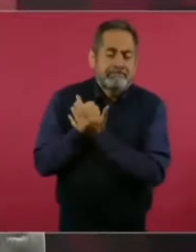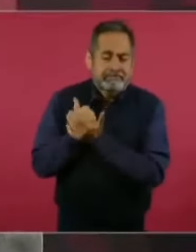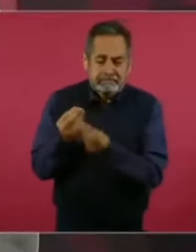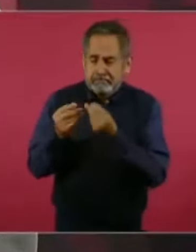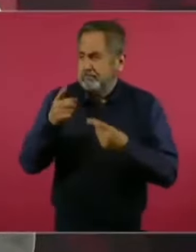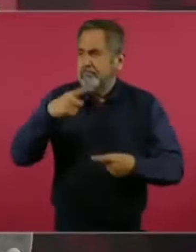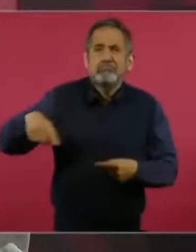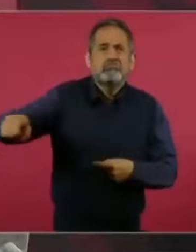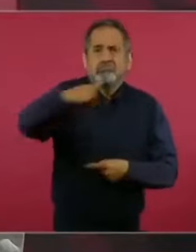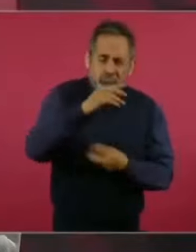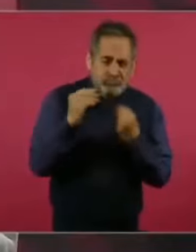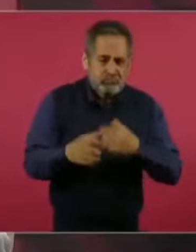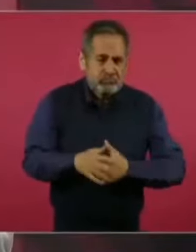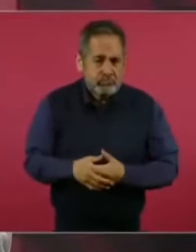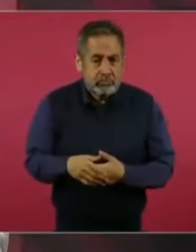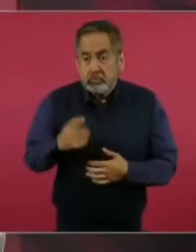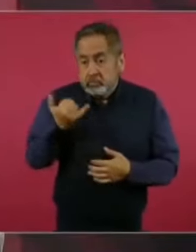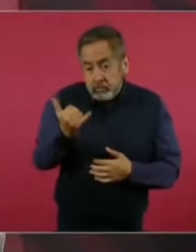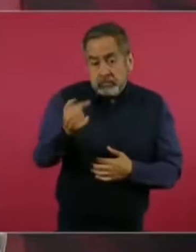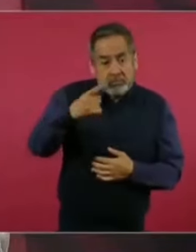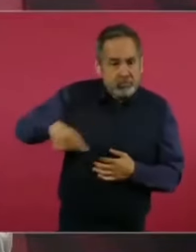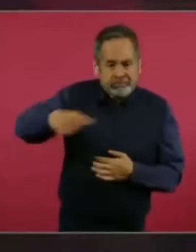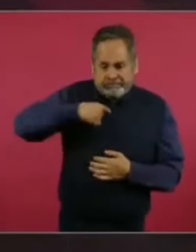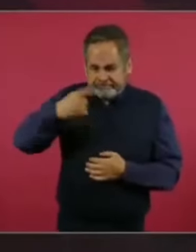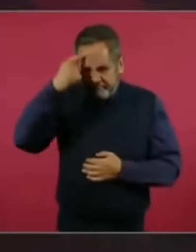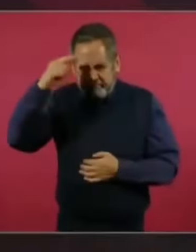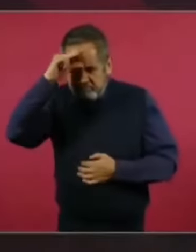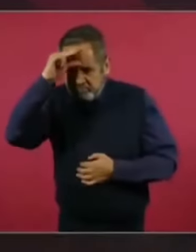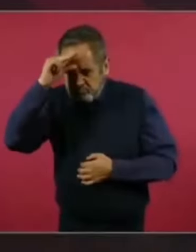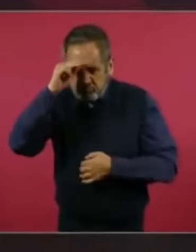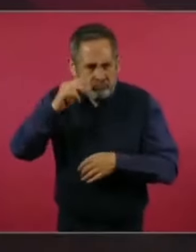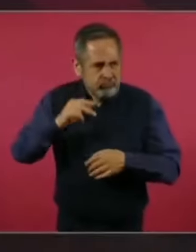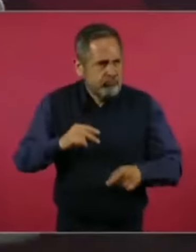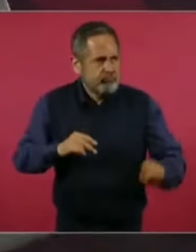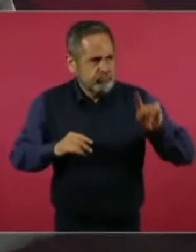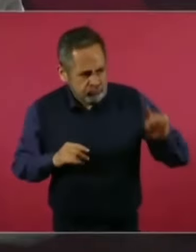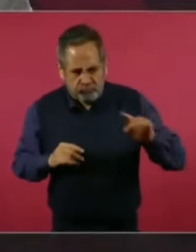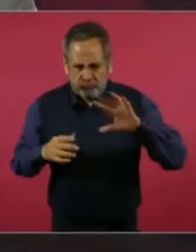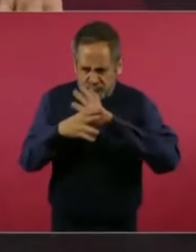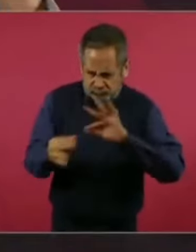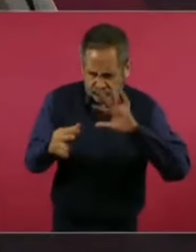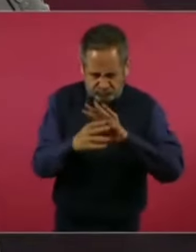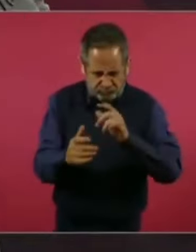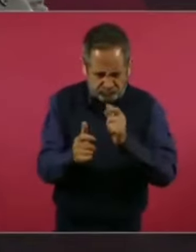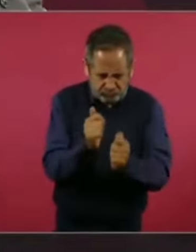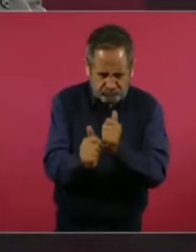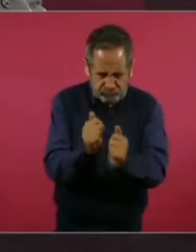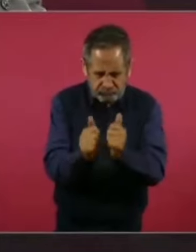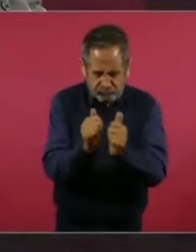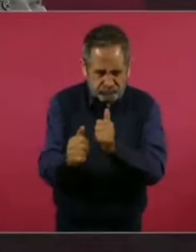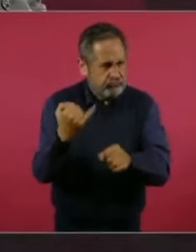Además, muy inteligentes quienes interactúan en redes sociales.